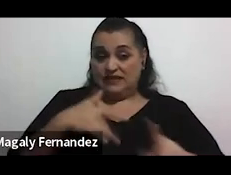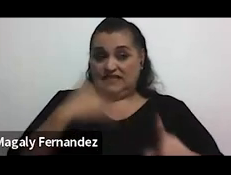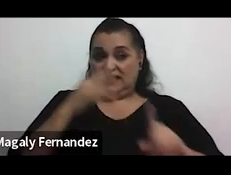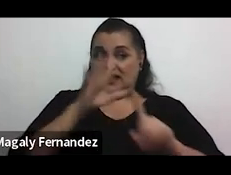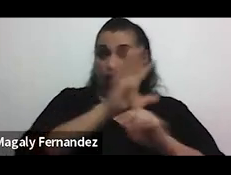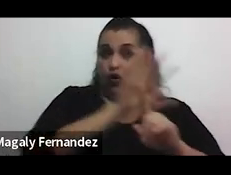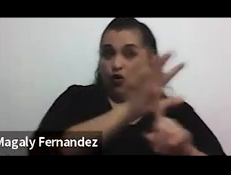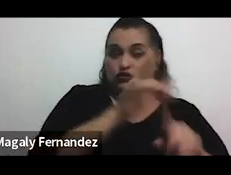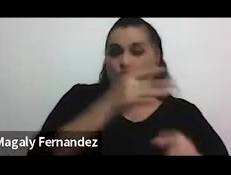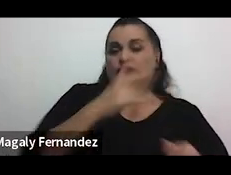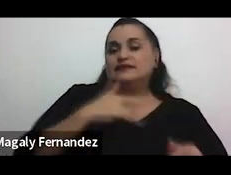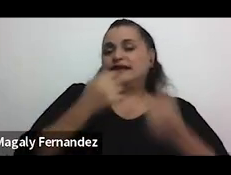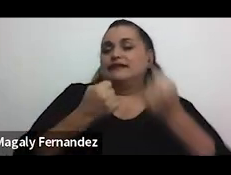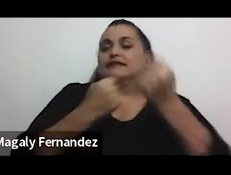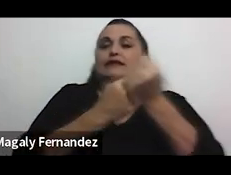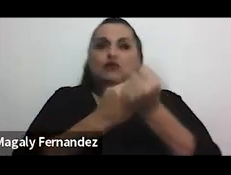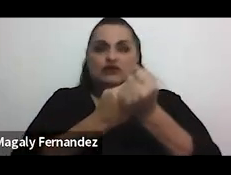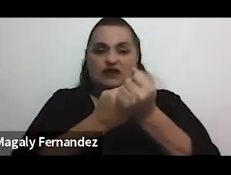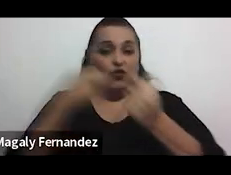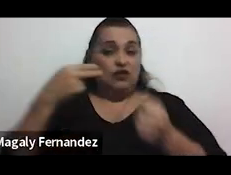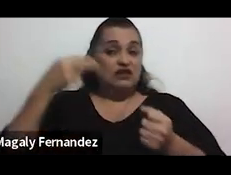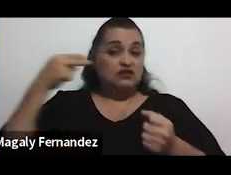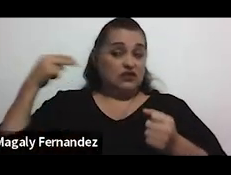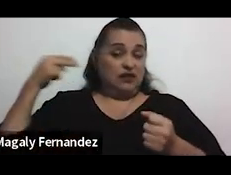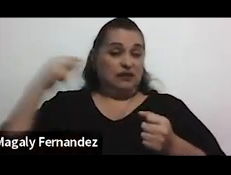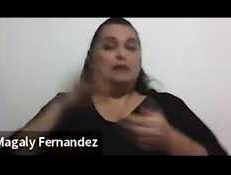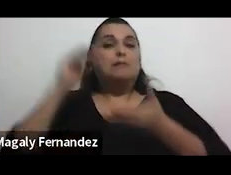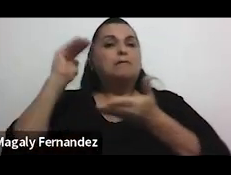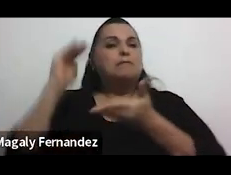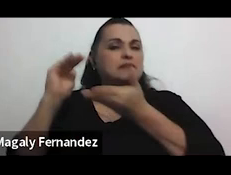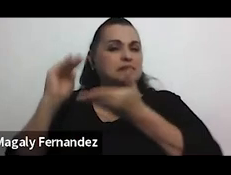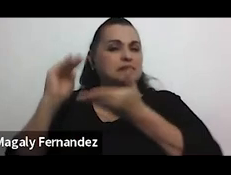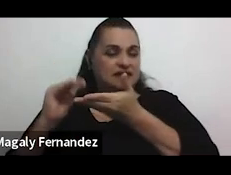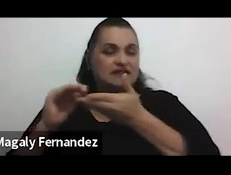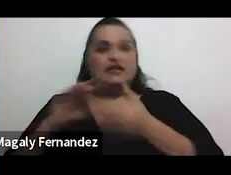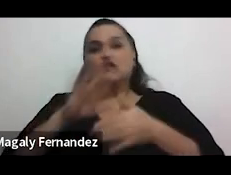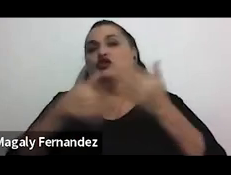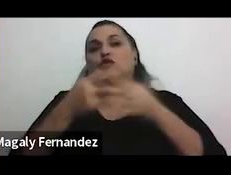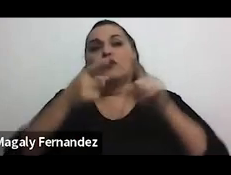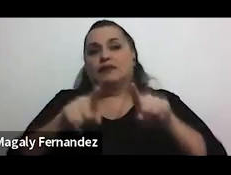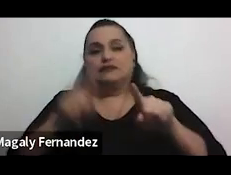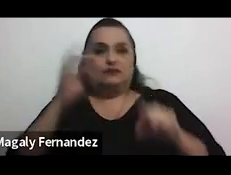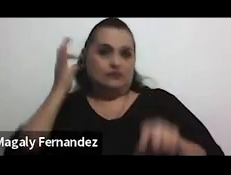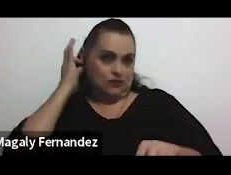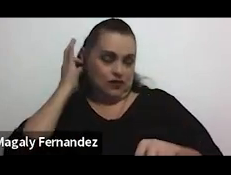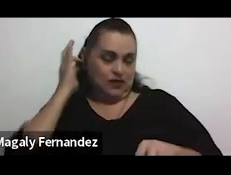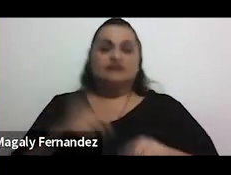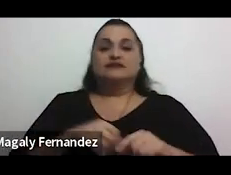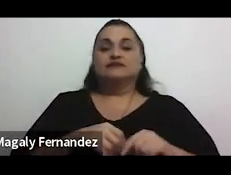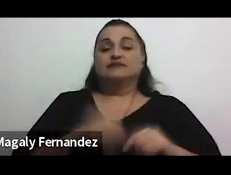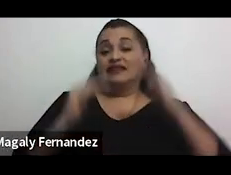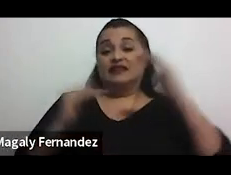históricamente se han minimizado las experiencias también de las mujeres en este sentido. Por otro lado, la desigualdad